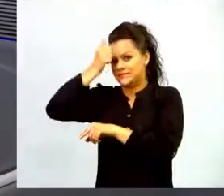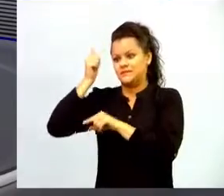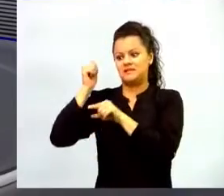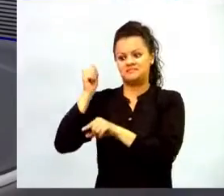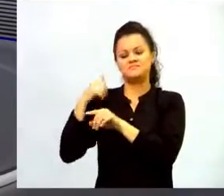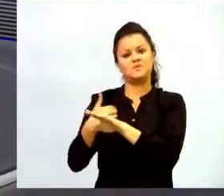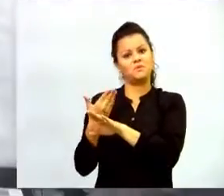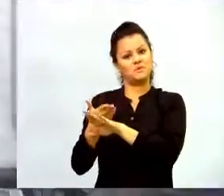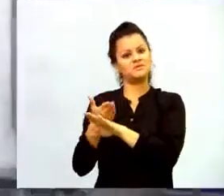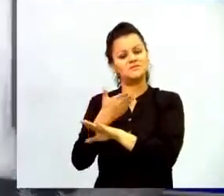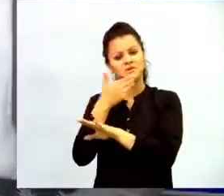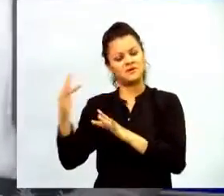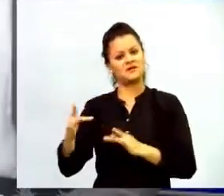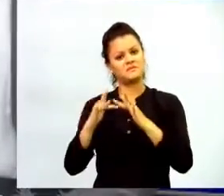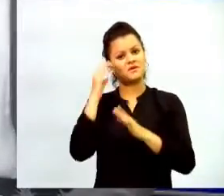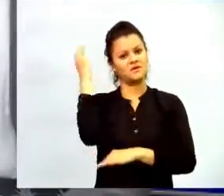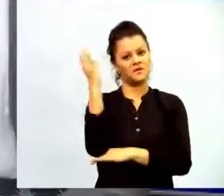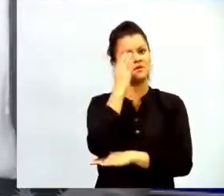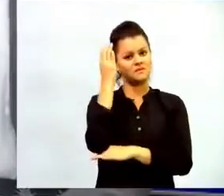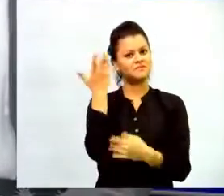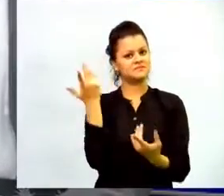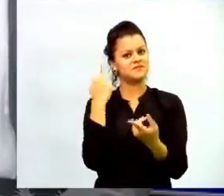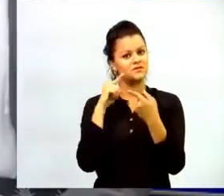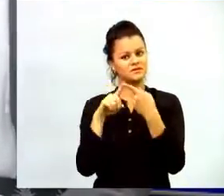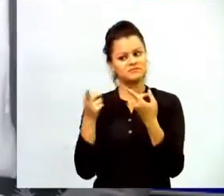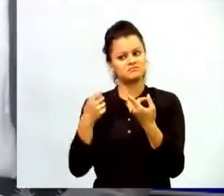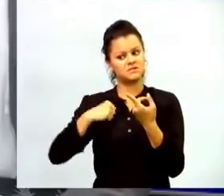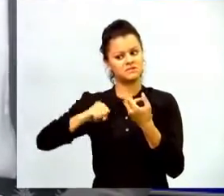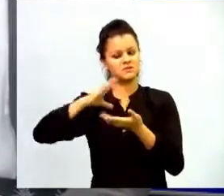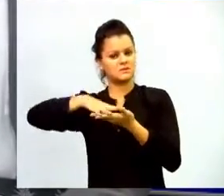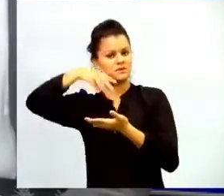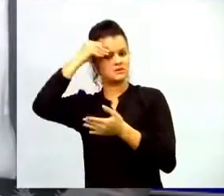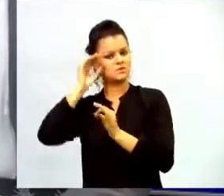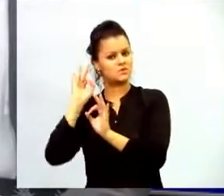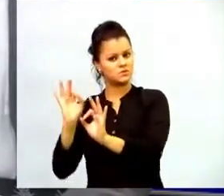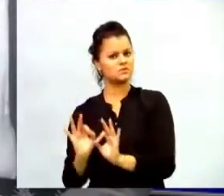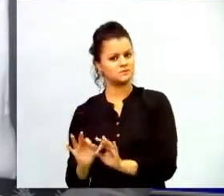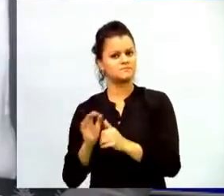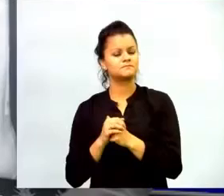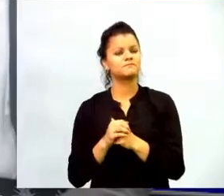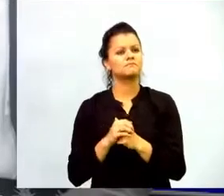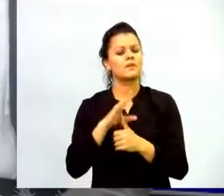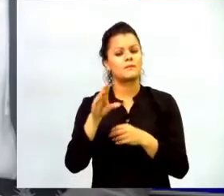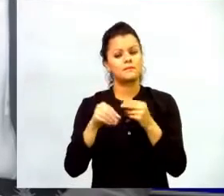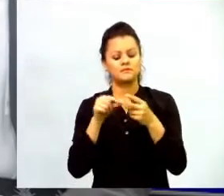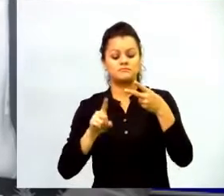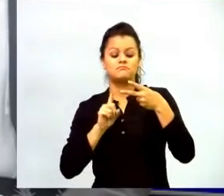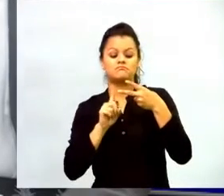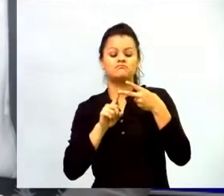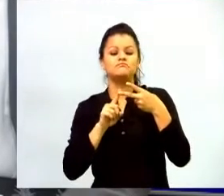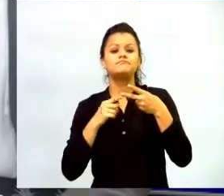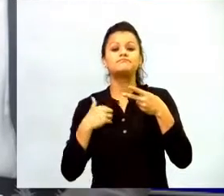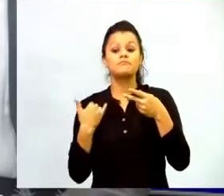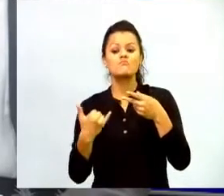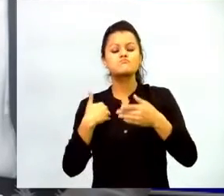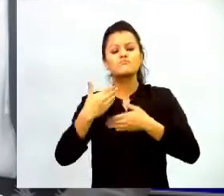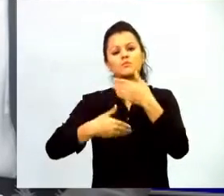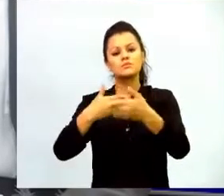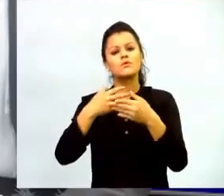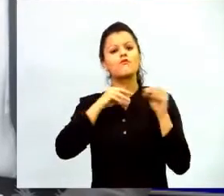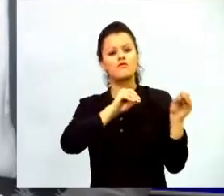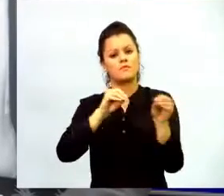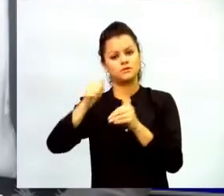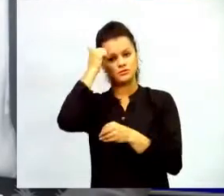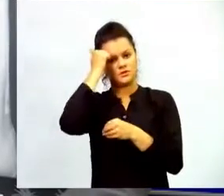bajo sus propios derechos básicos de aprendizaje. De la misma manera, un proceso de formación de los docentes que tuvo un alcance